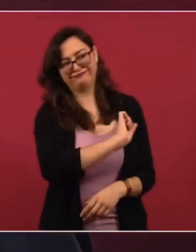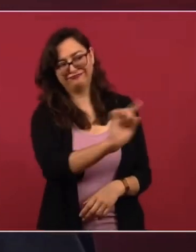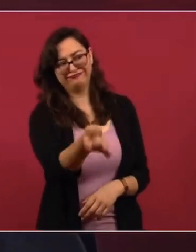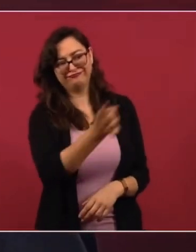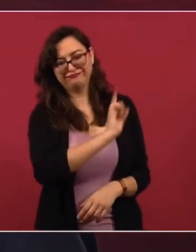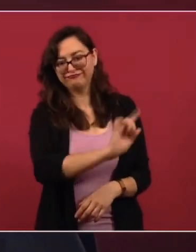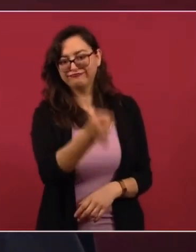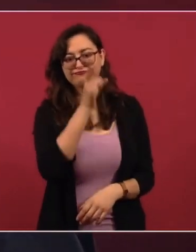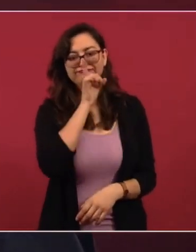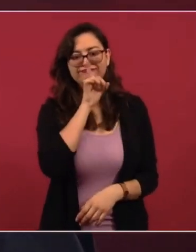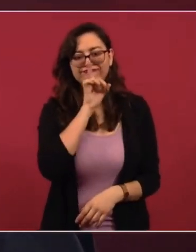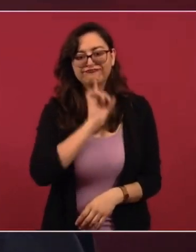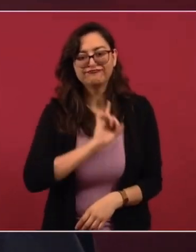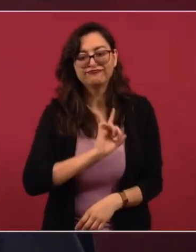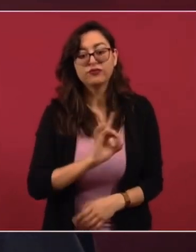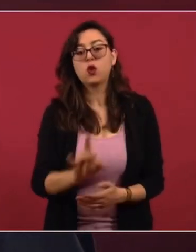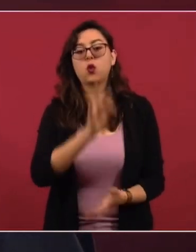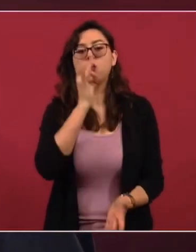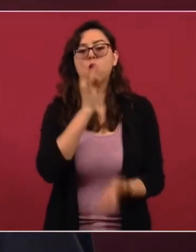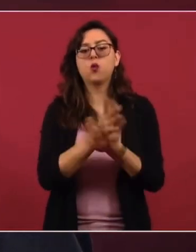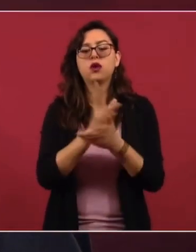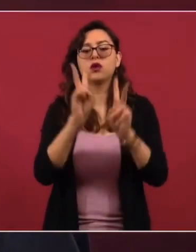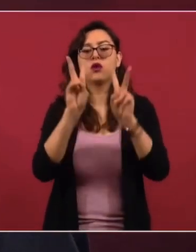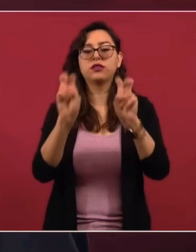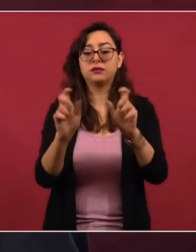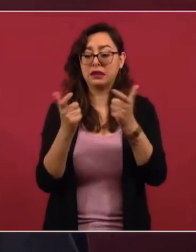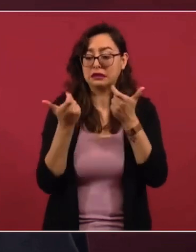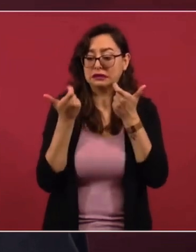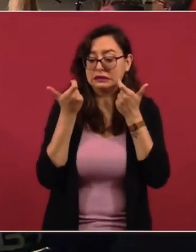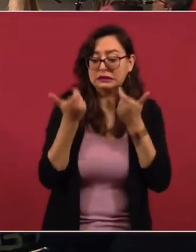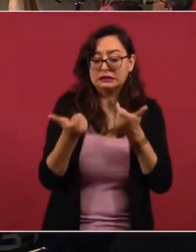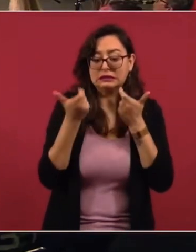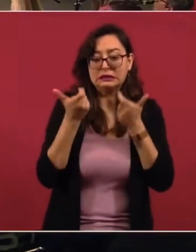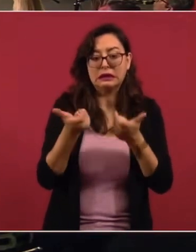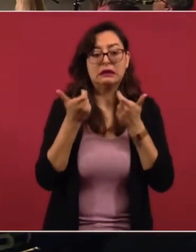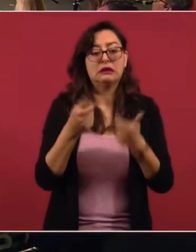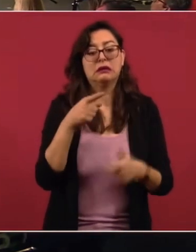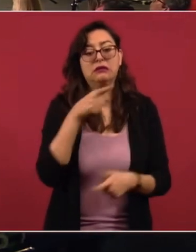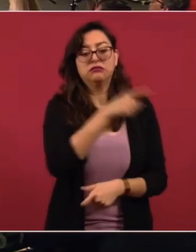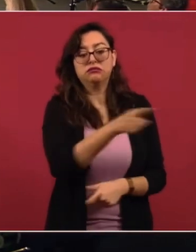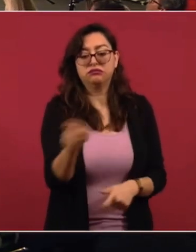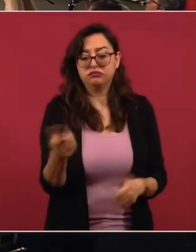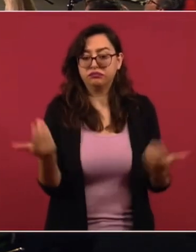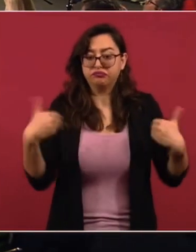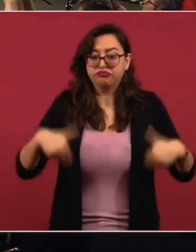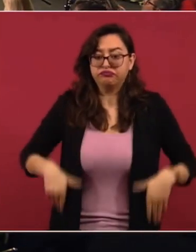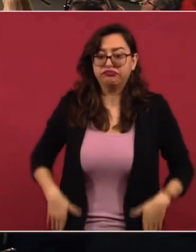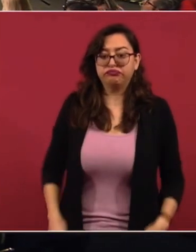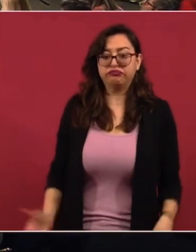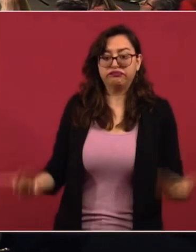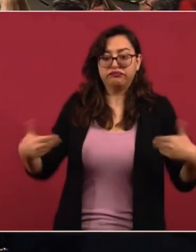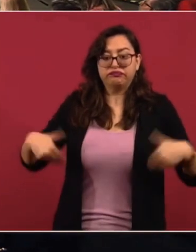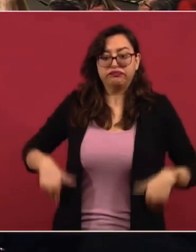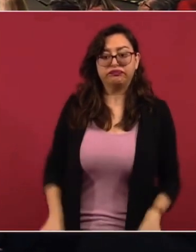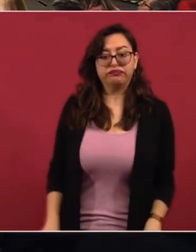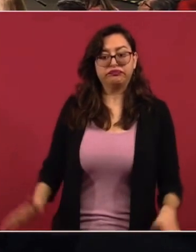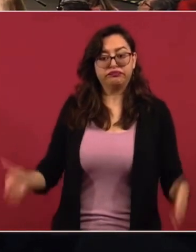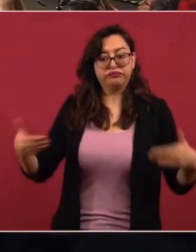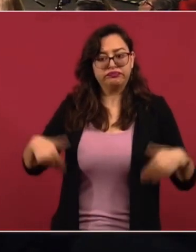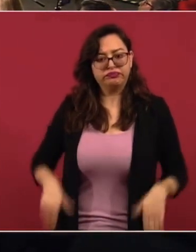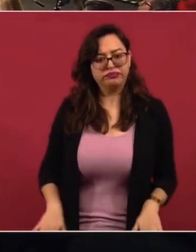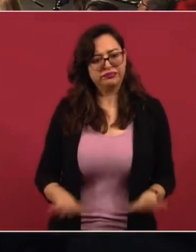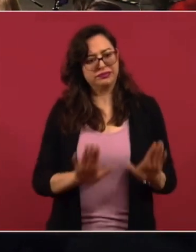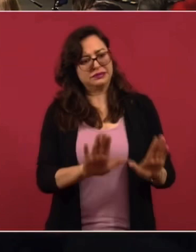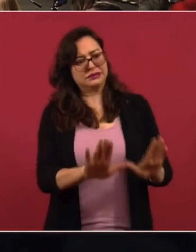mucho tanto, tantos privilegios los altos